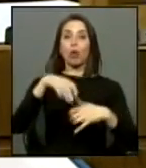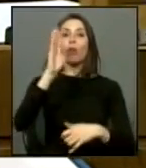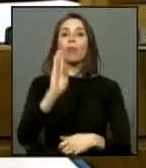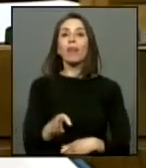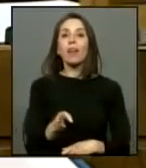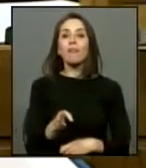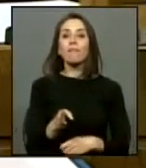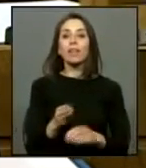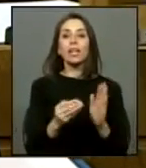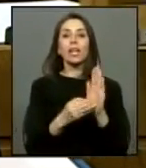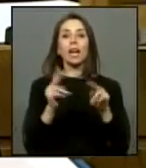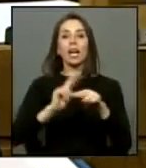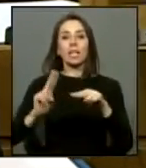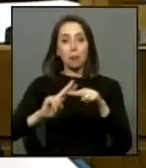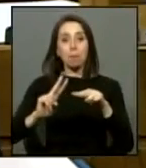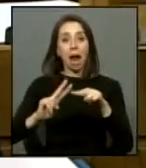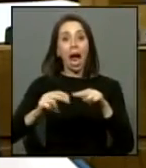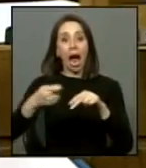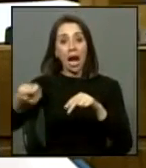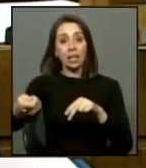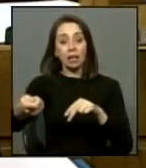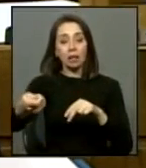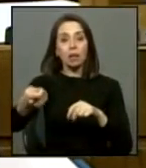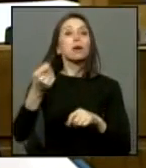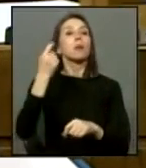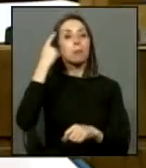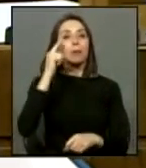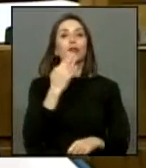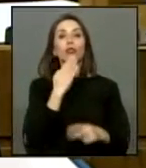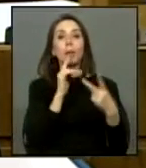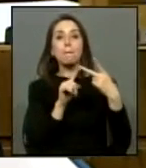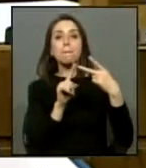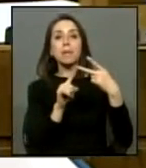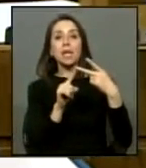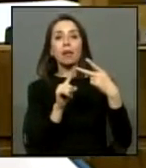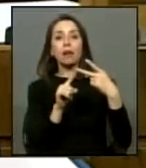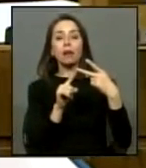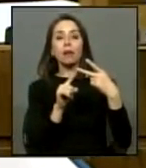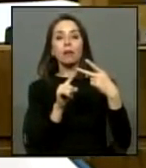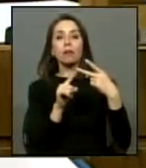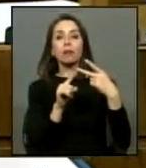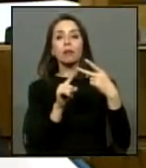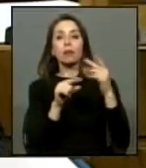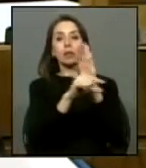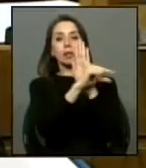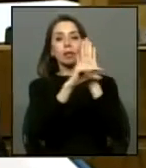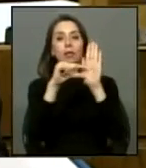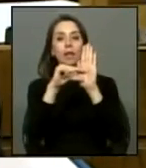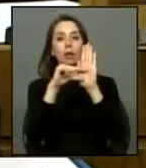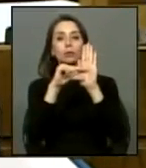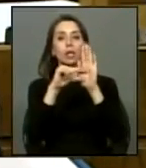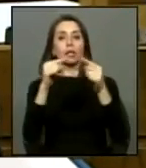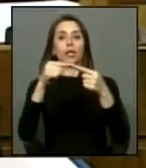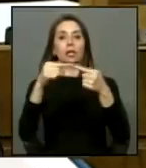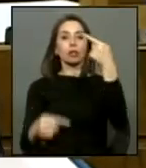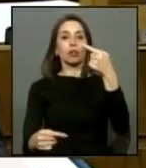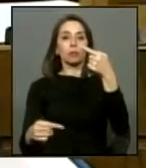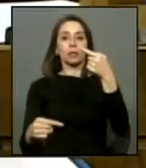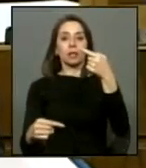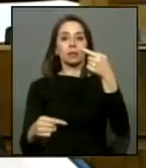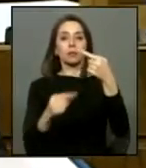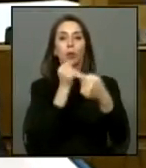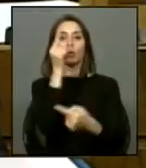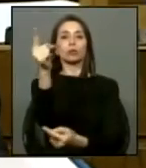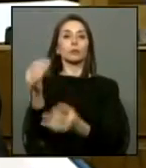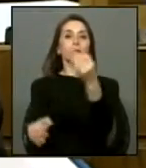un carácter reparatorio pero también tiene que tener de alguna forma una cláusula con incompatibilidad en la vía